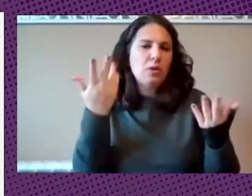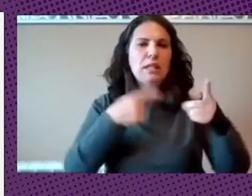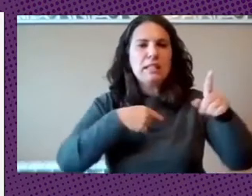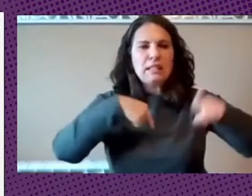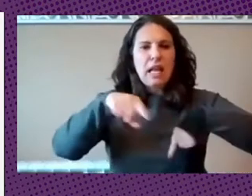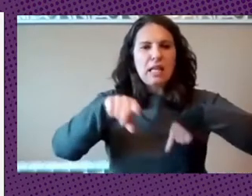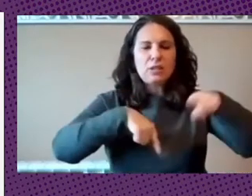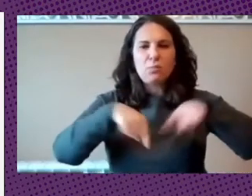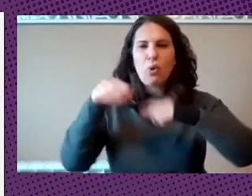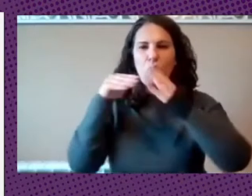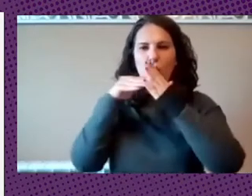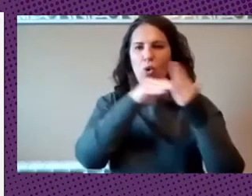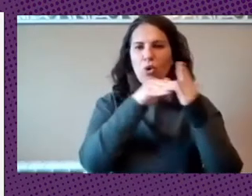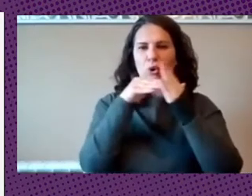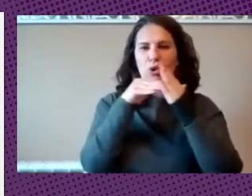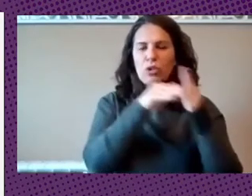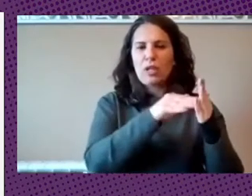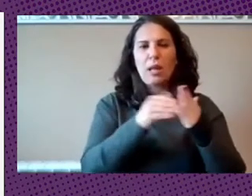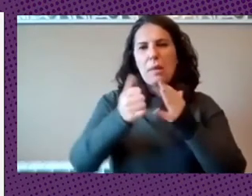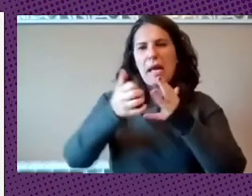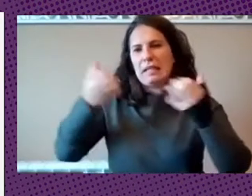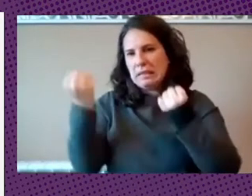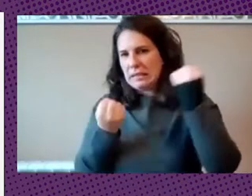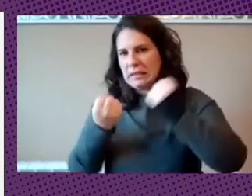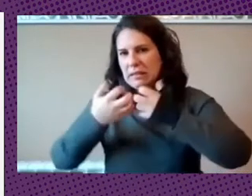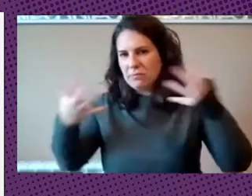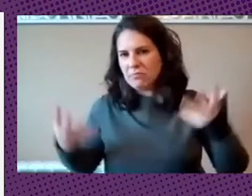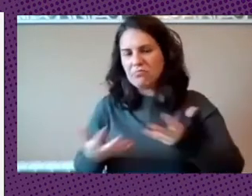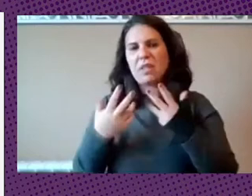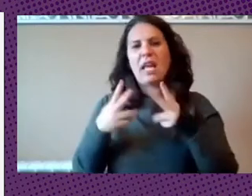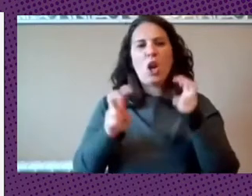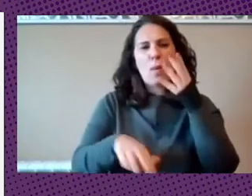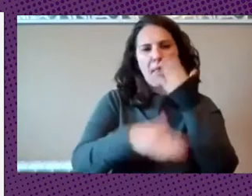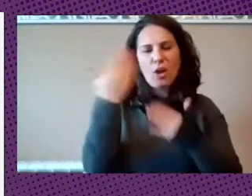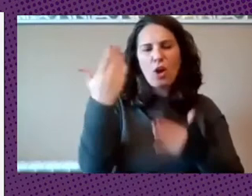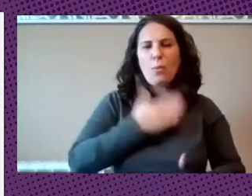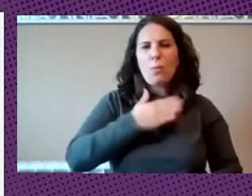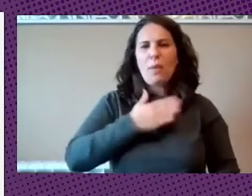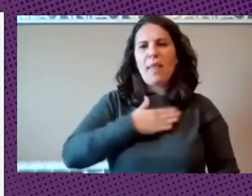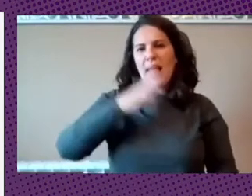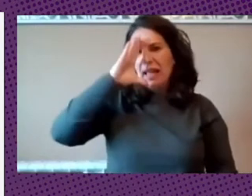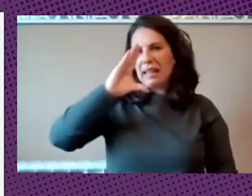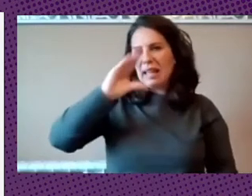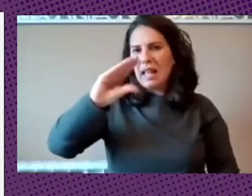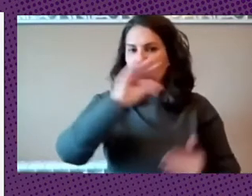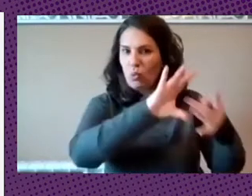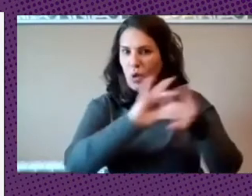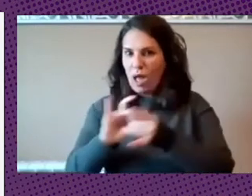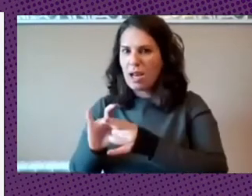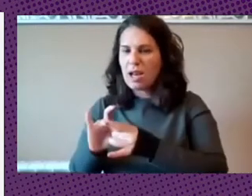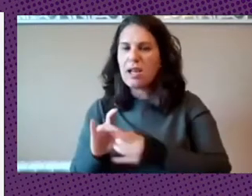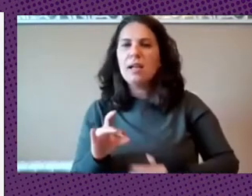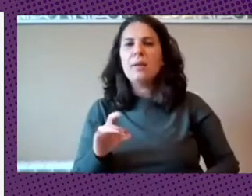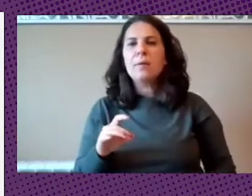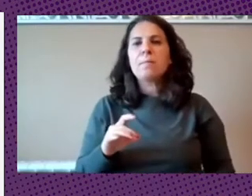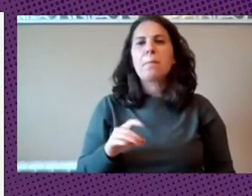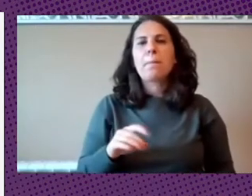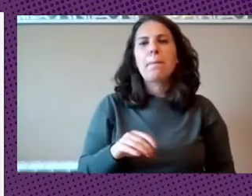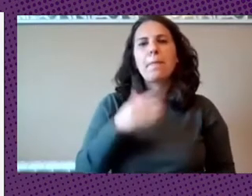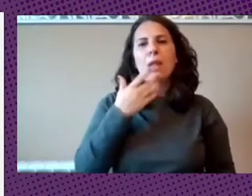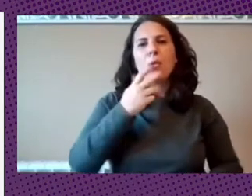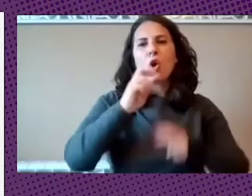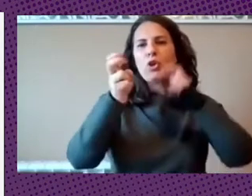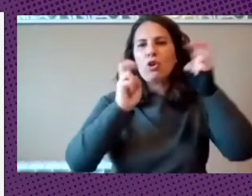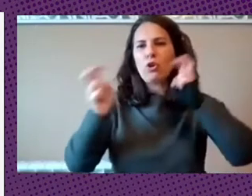pesado el transporte liviano la innovación y la propiedad intelectual de ahí derivada distintas otras